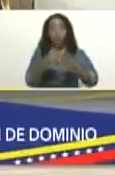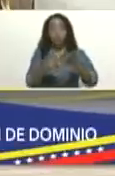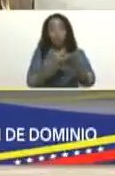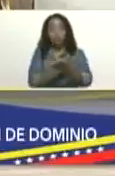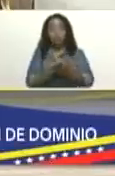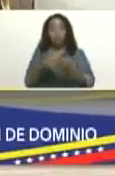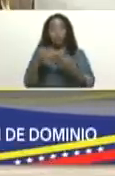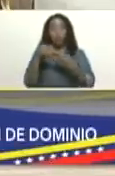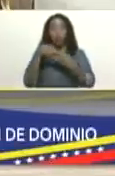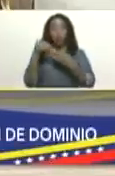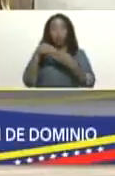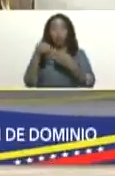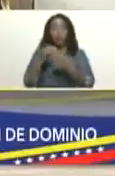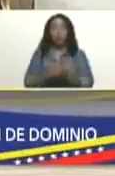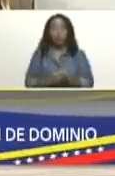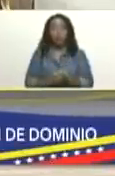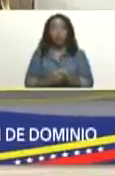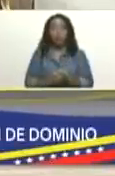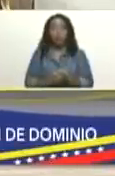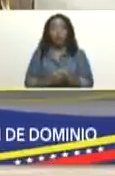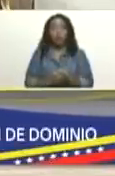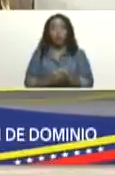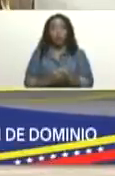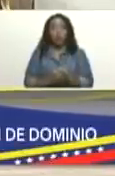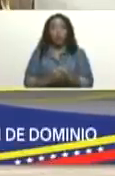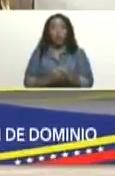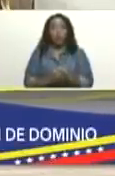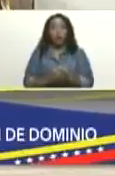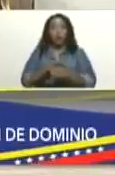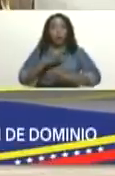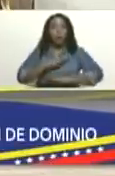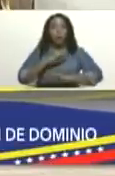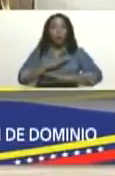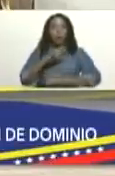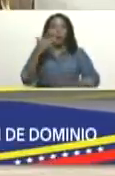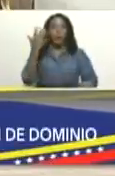los bienes que